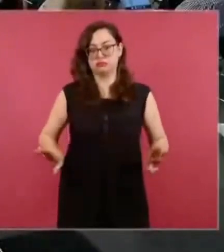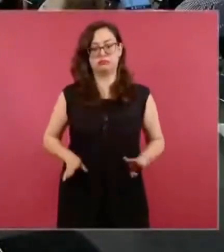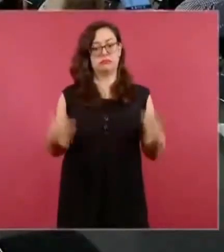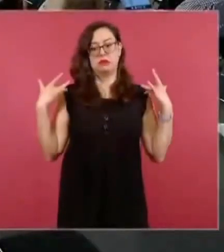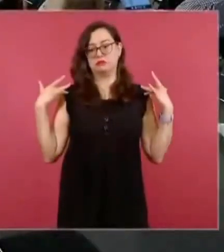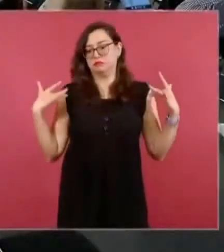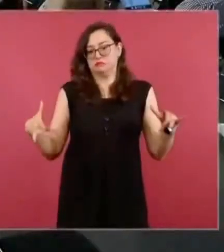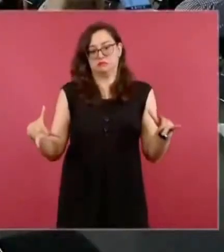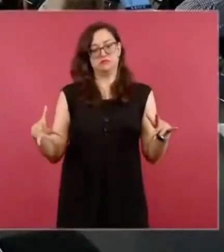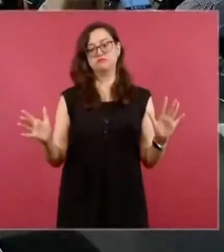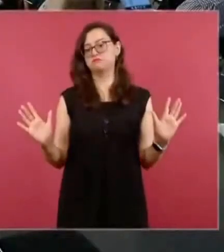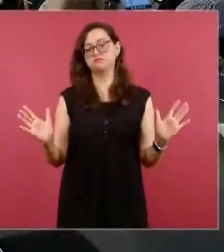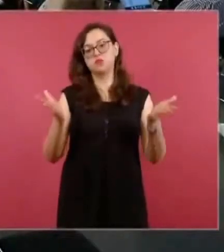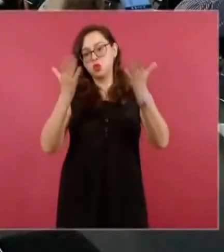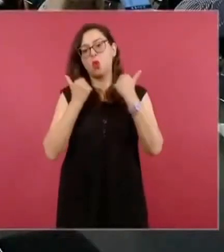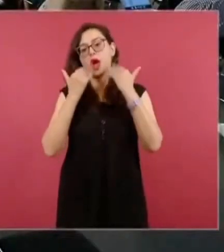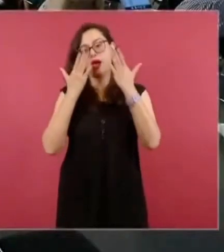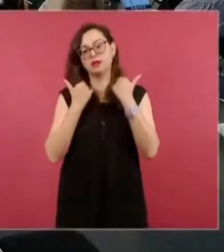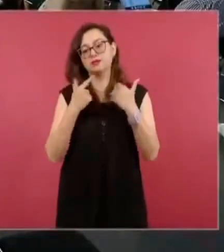Ya saben ustedes.